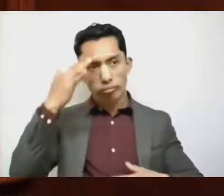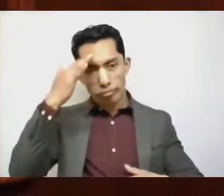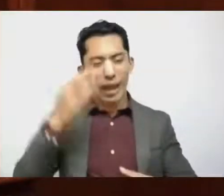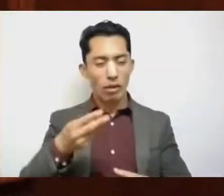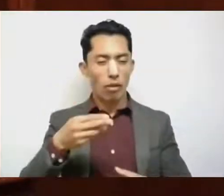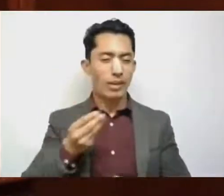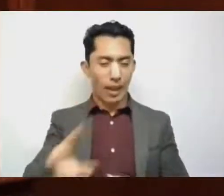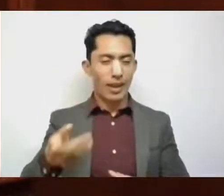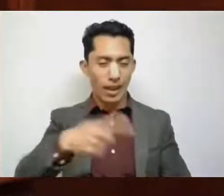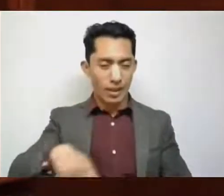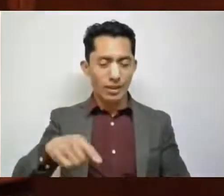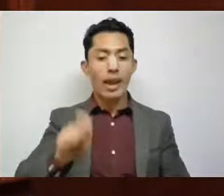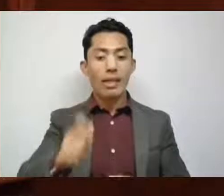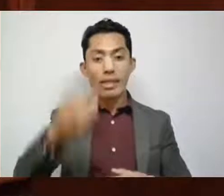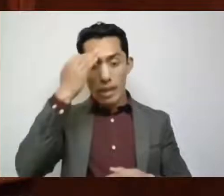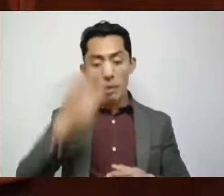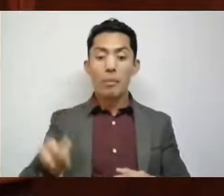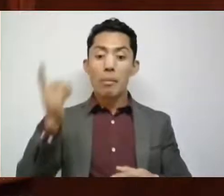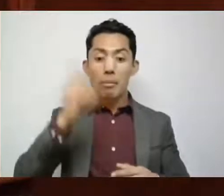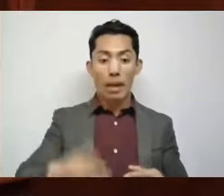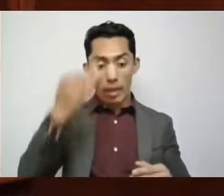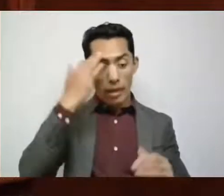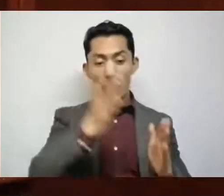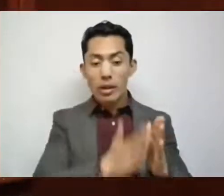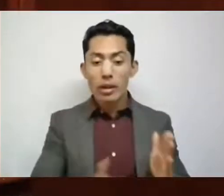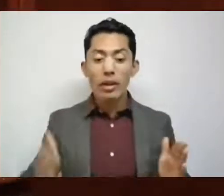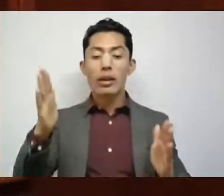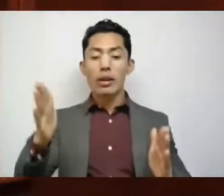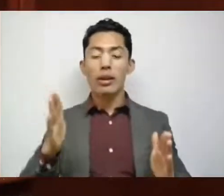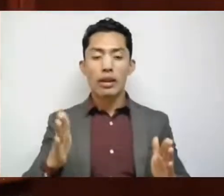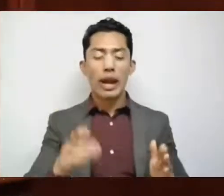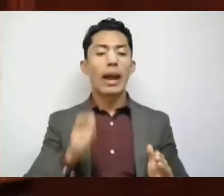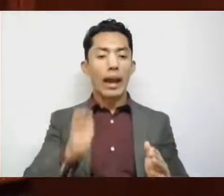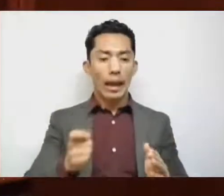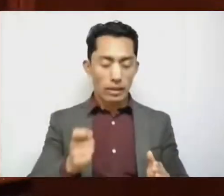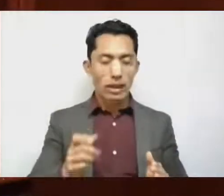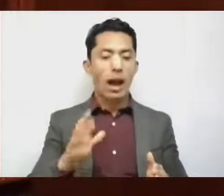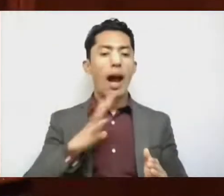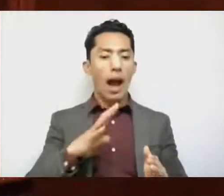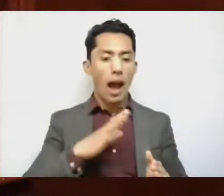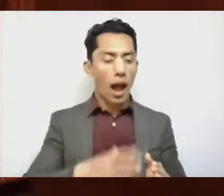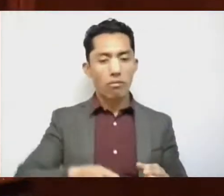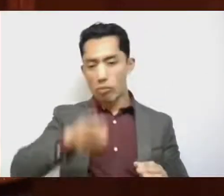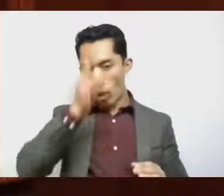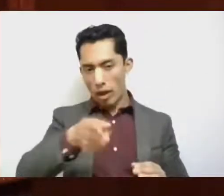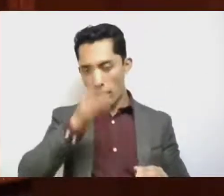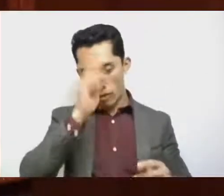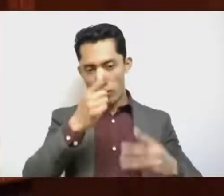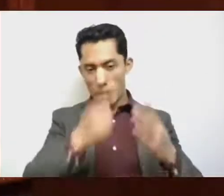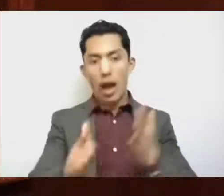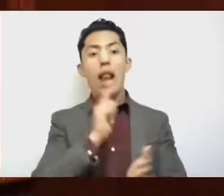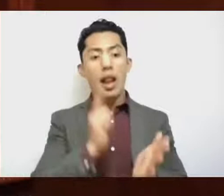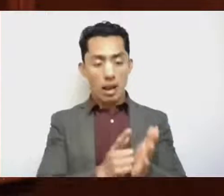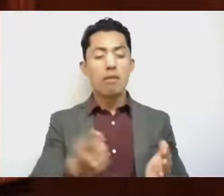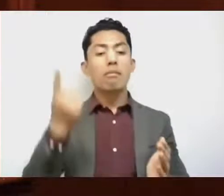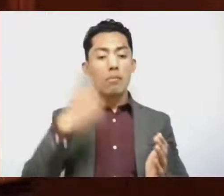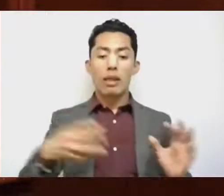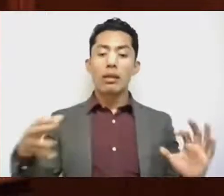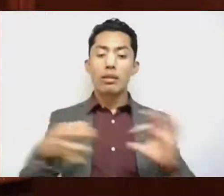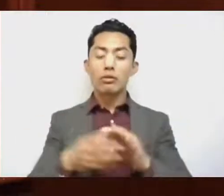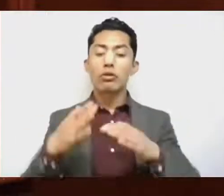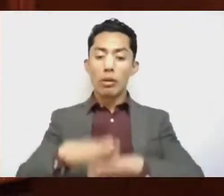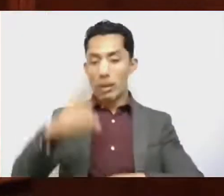lapso fijado subjetivamente durante el cual rigen una serie de prohibiciones legales vinculadas a la